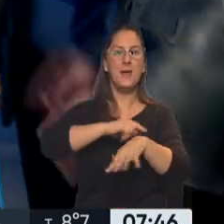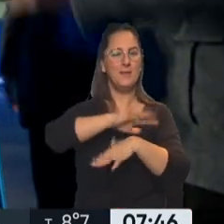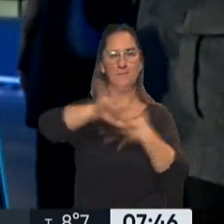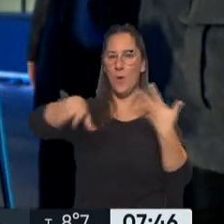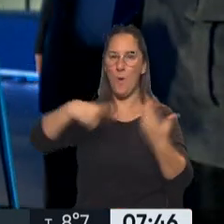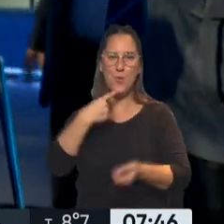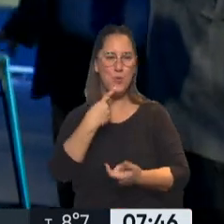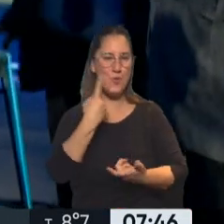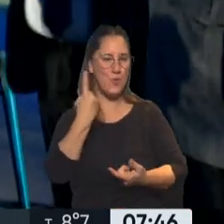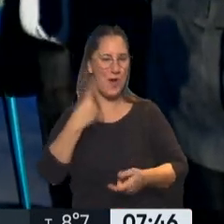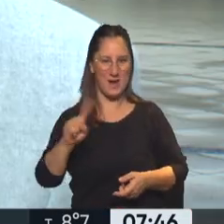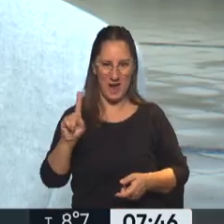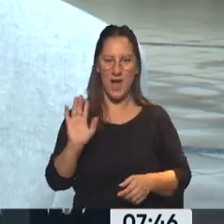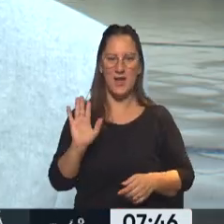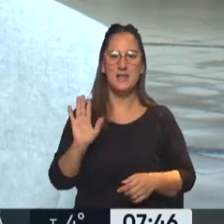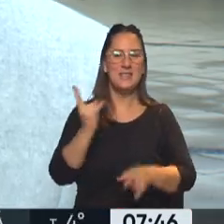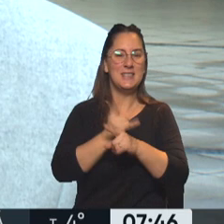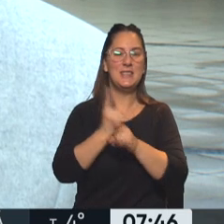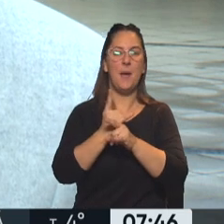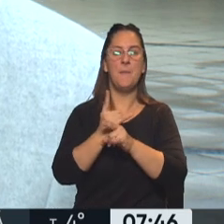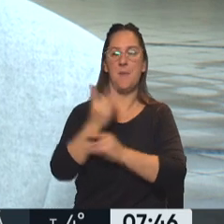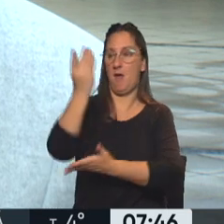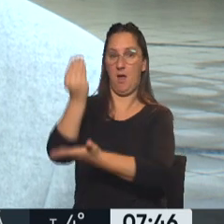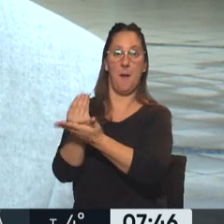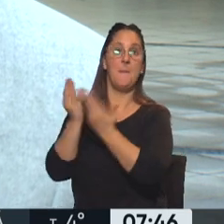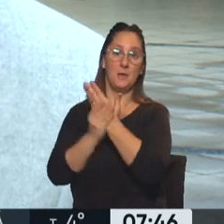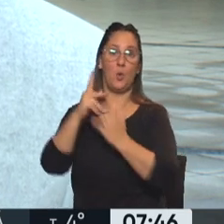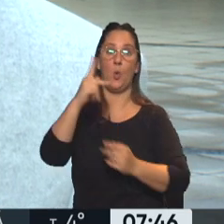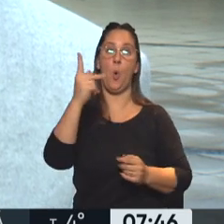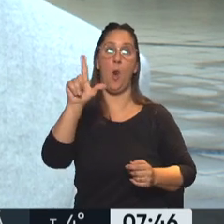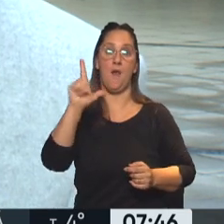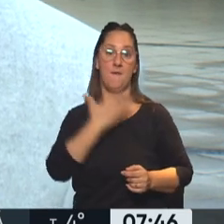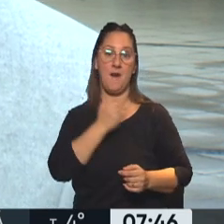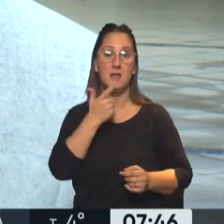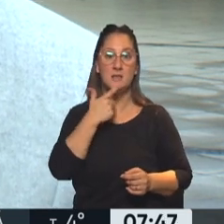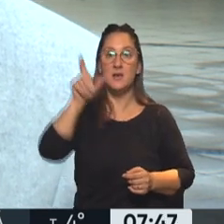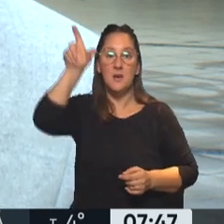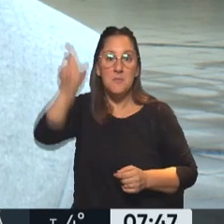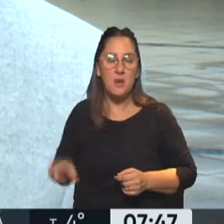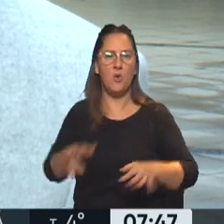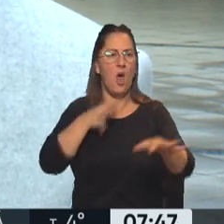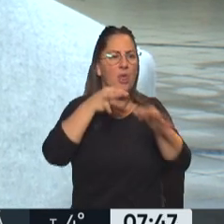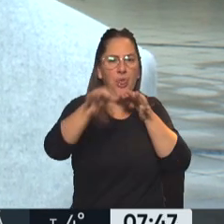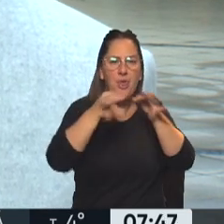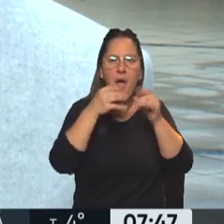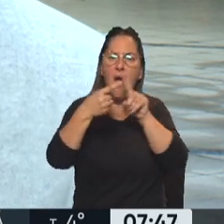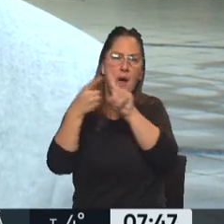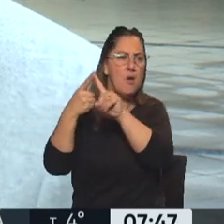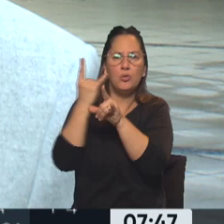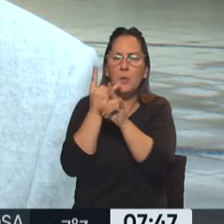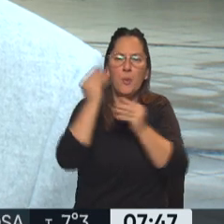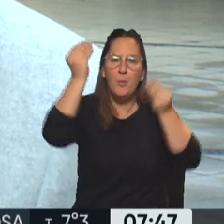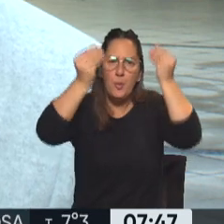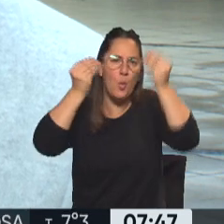incertidumbre, sobre todo la salida de un ministro como Culfas, que era una persona que dialogaba, que se preocupaba